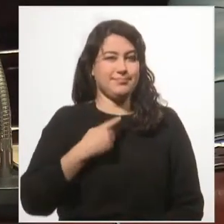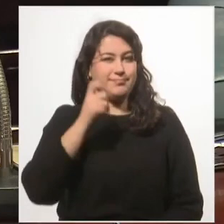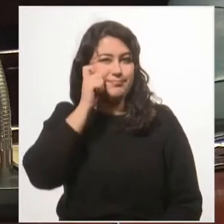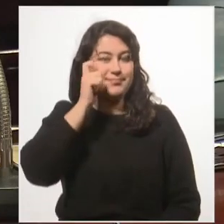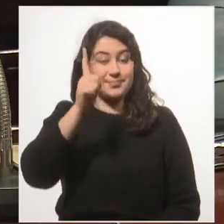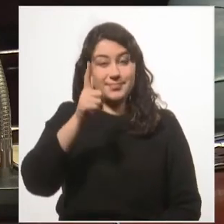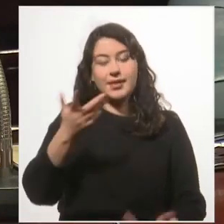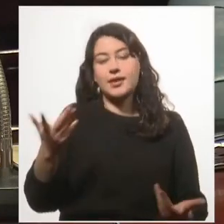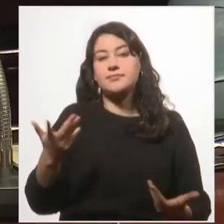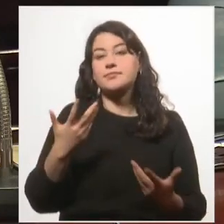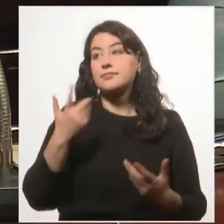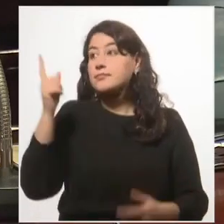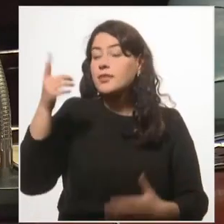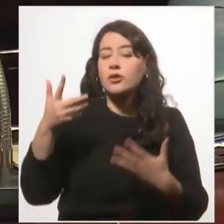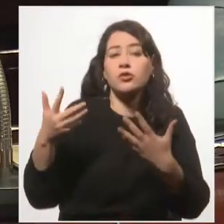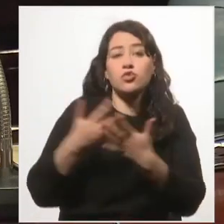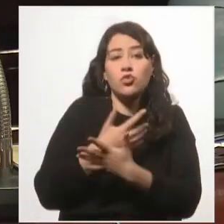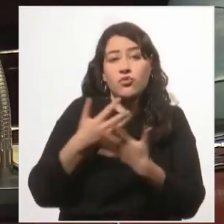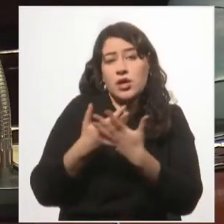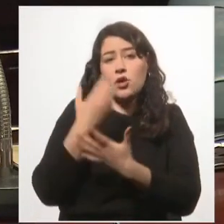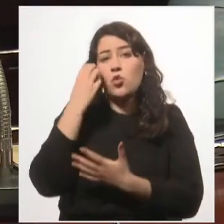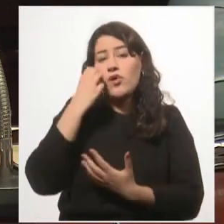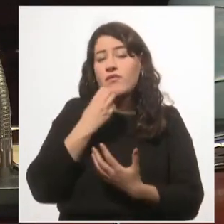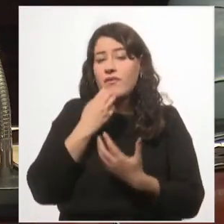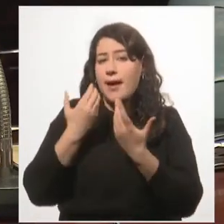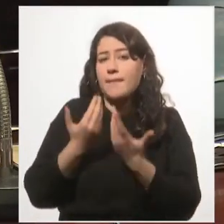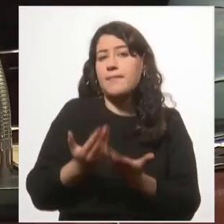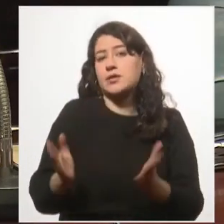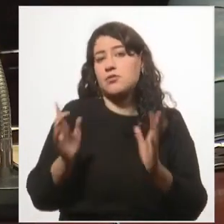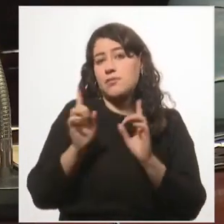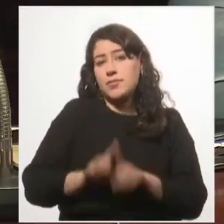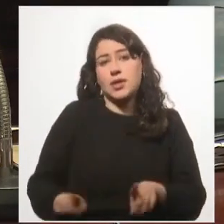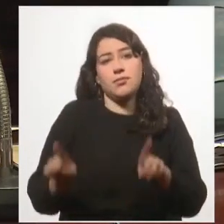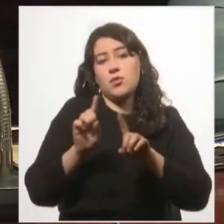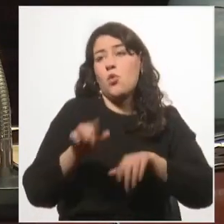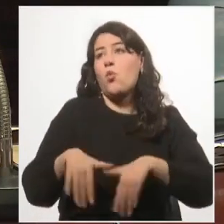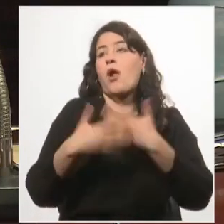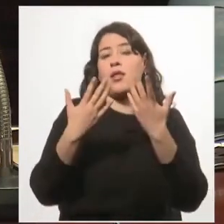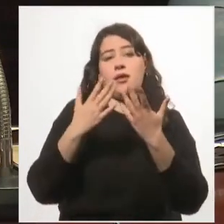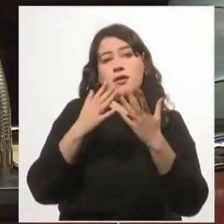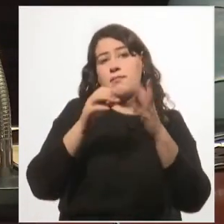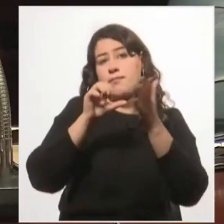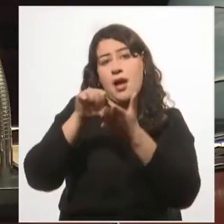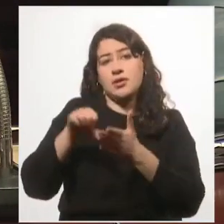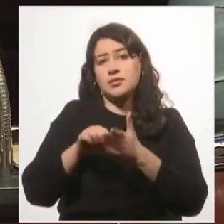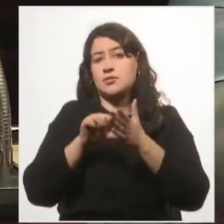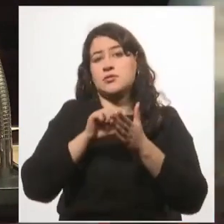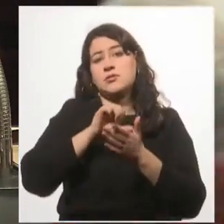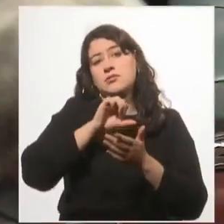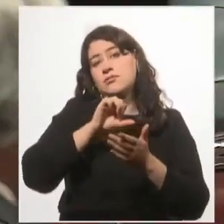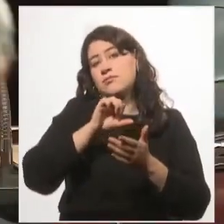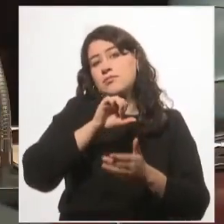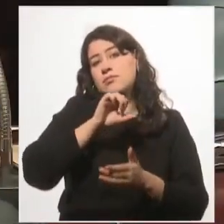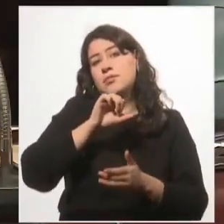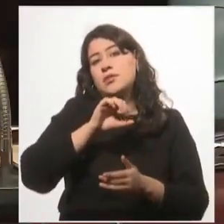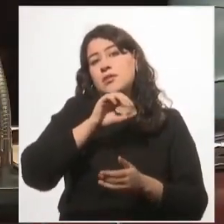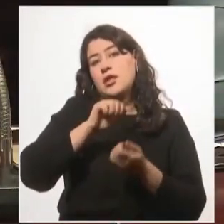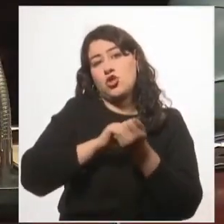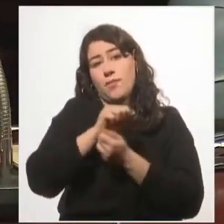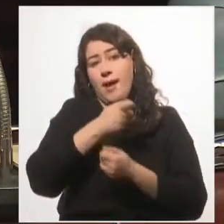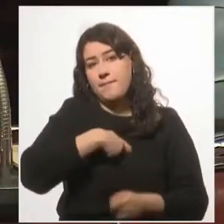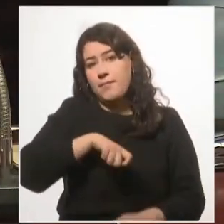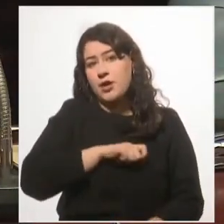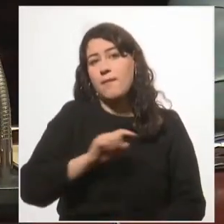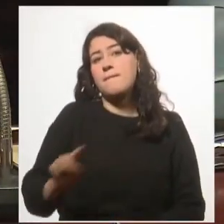Las desgracias de Cuba comienzan, como las desgracias de toda Hispanoamérica, con la política